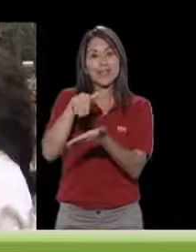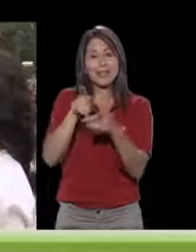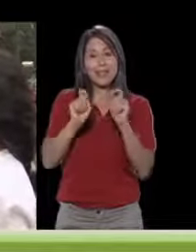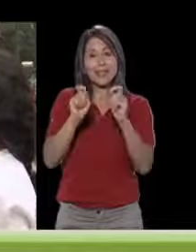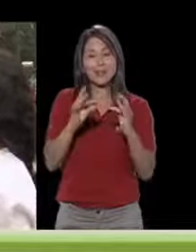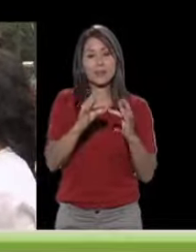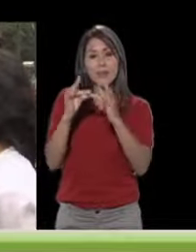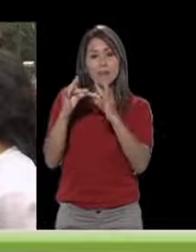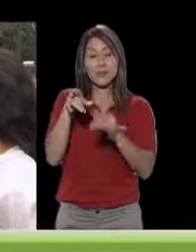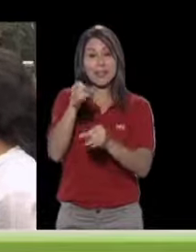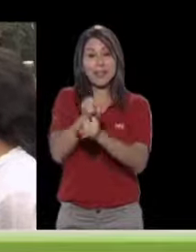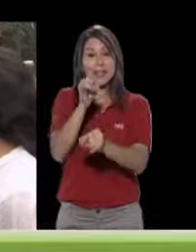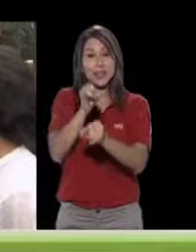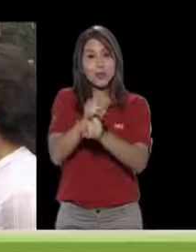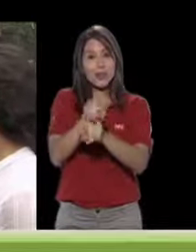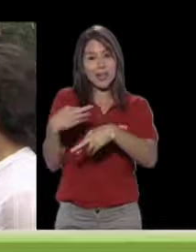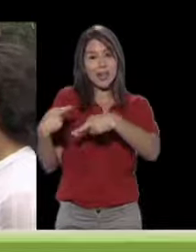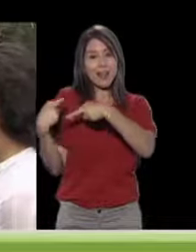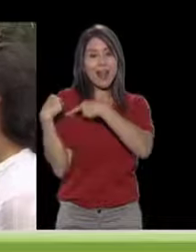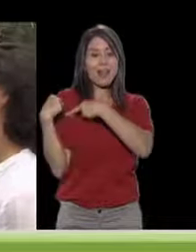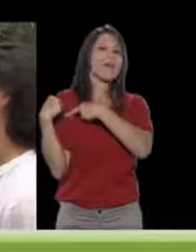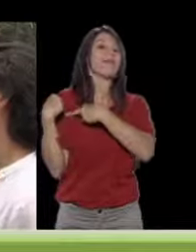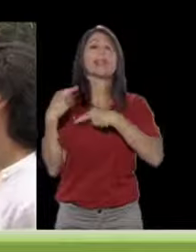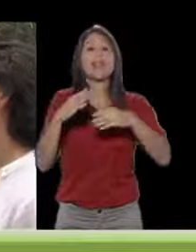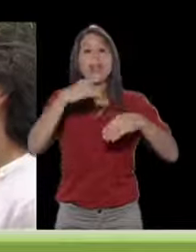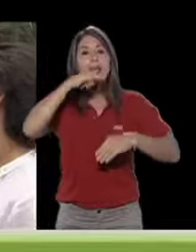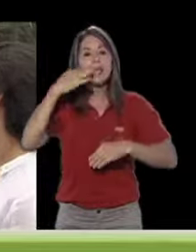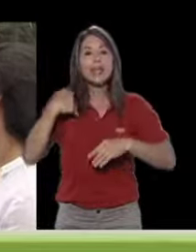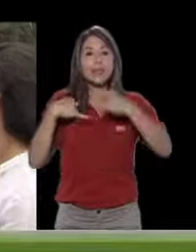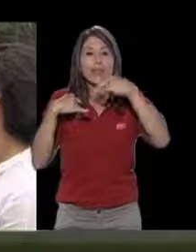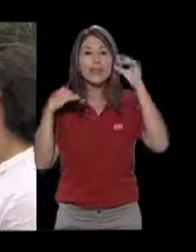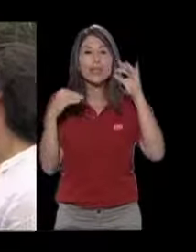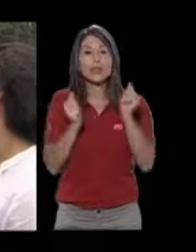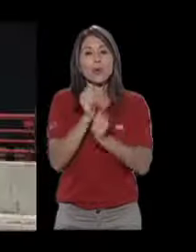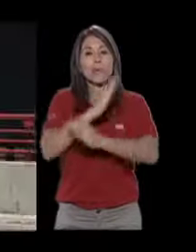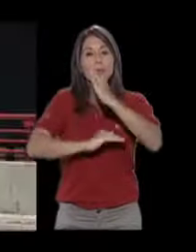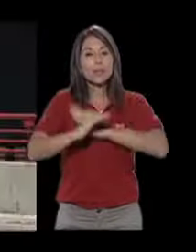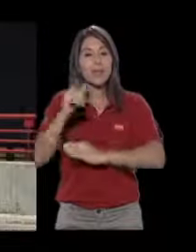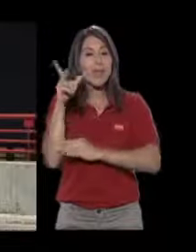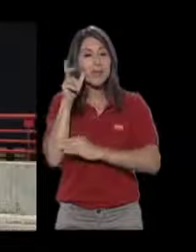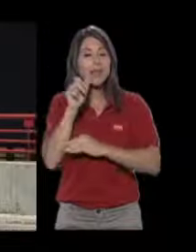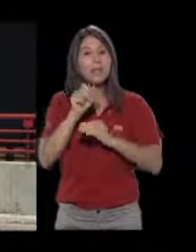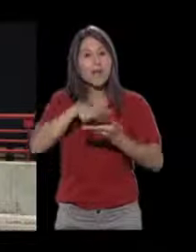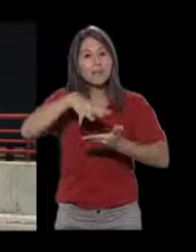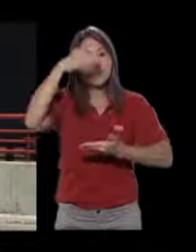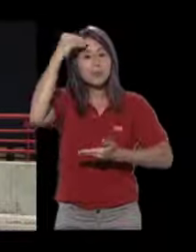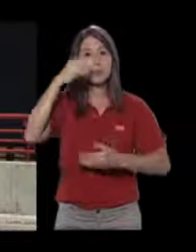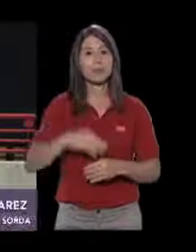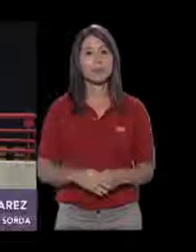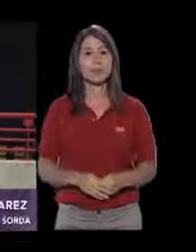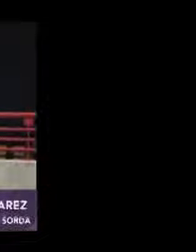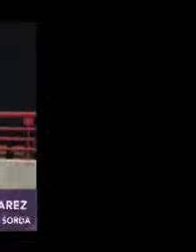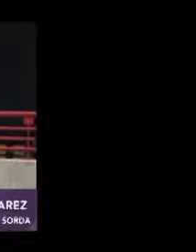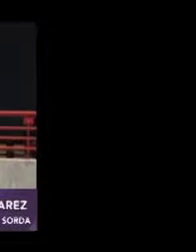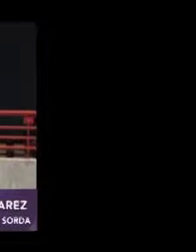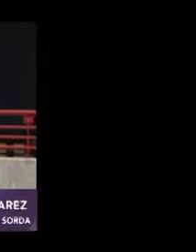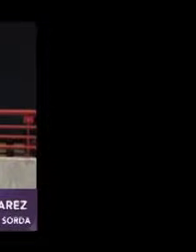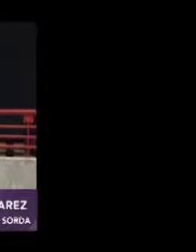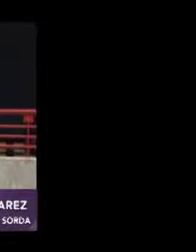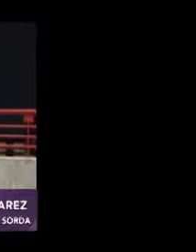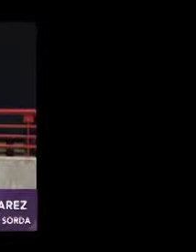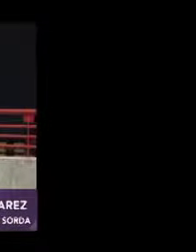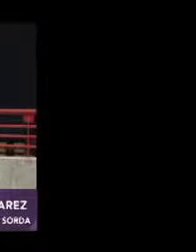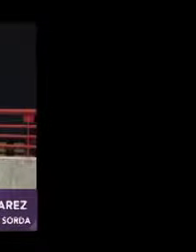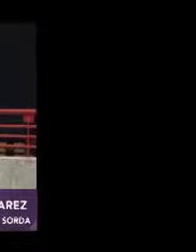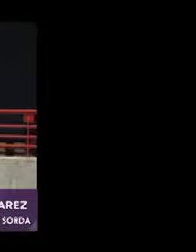institución encargada del aprendizaje de niños y niñas con discapacidades auditivas. Bueno, el entrar a una escuela de